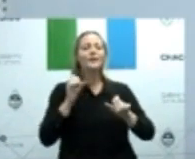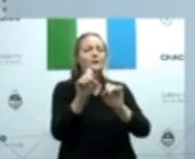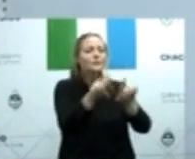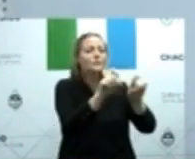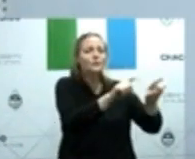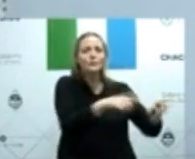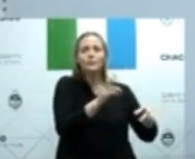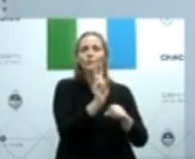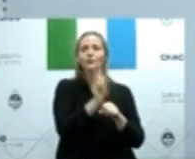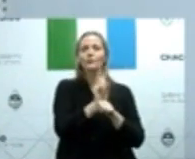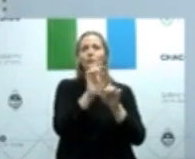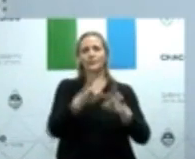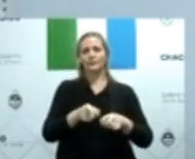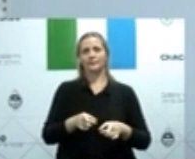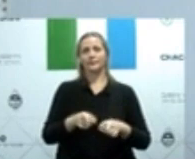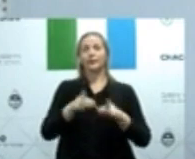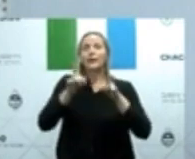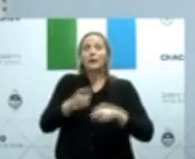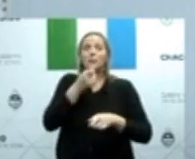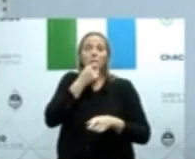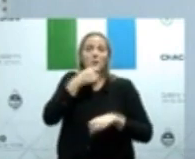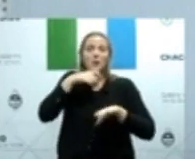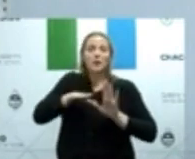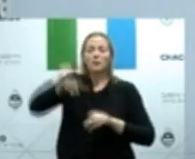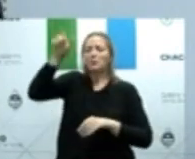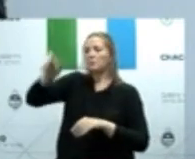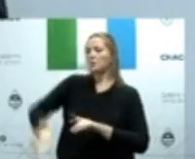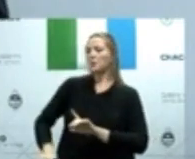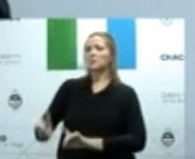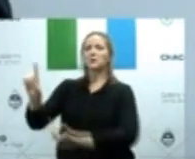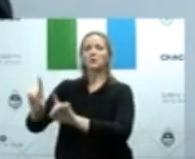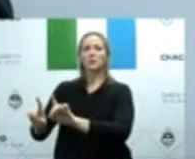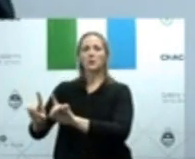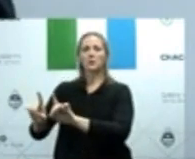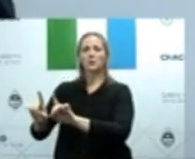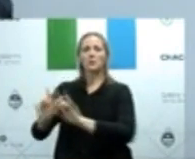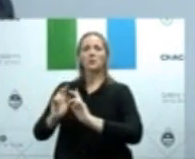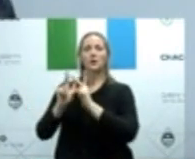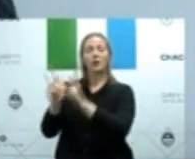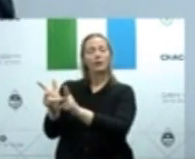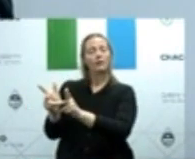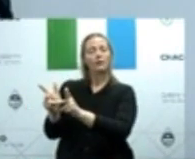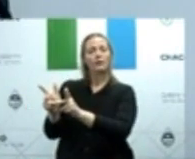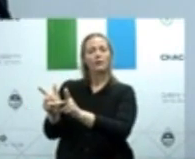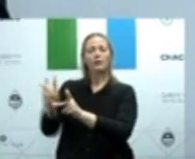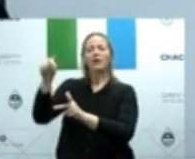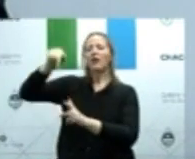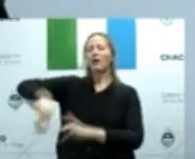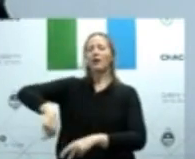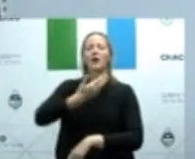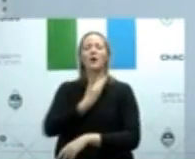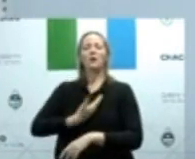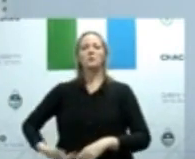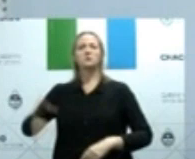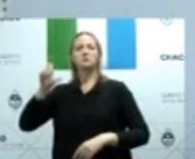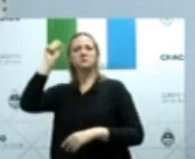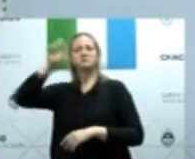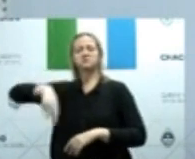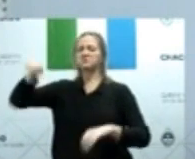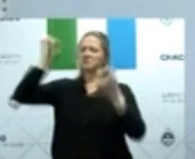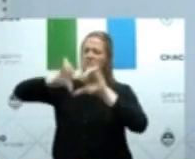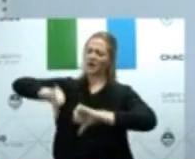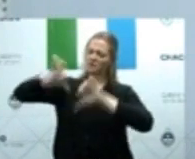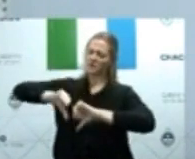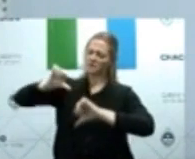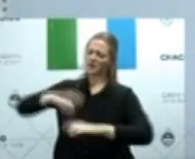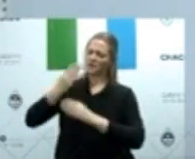las cosas pésimamente mal. Lo llamé para que me diga qué es lo que estábamos haciendo mal, con el objeto de aceptar las recomendaciones. Mire,